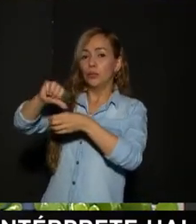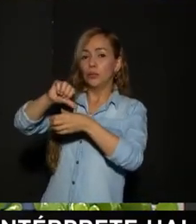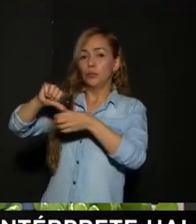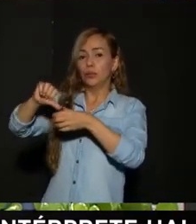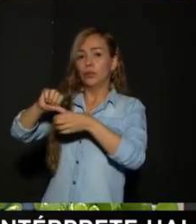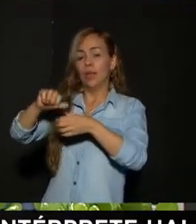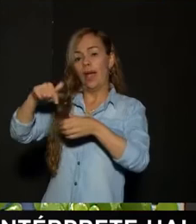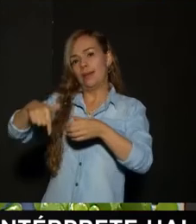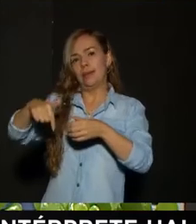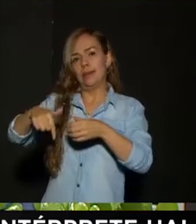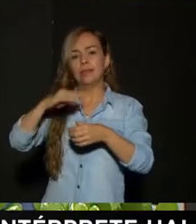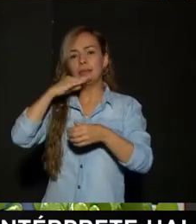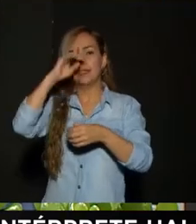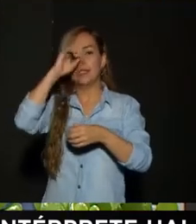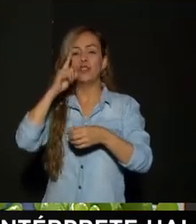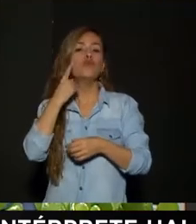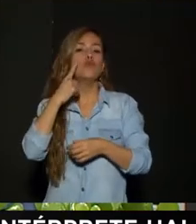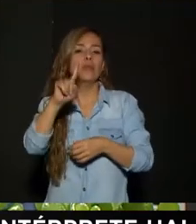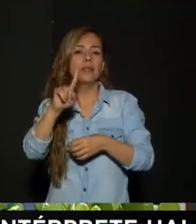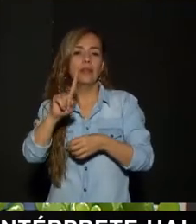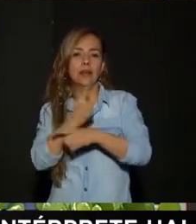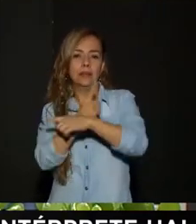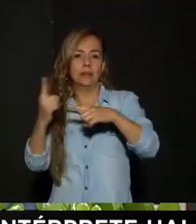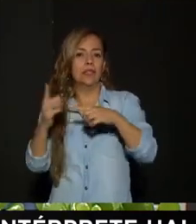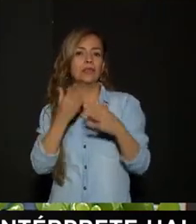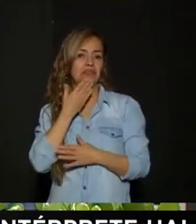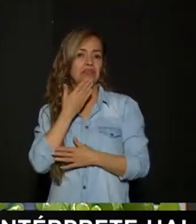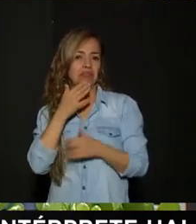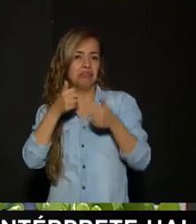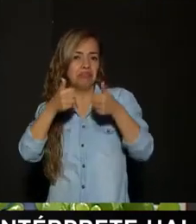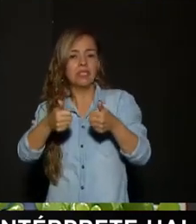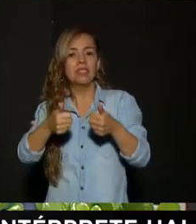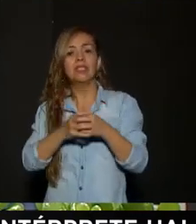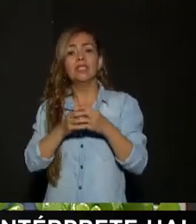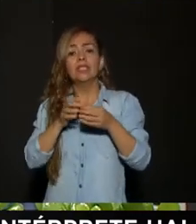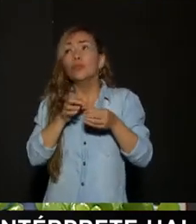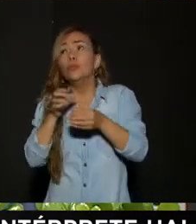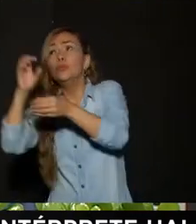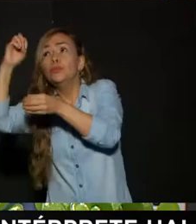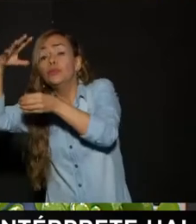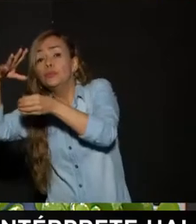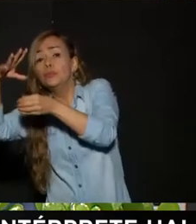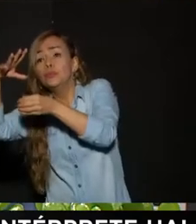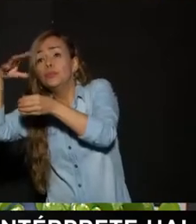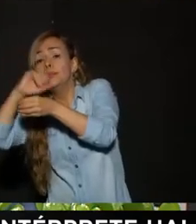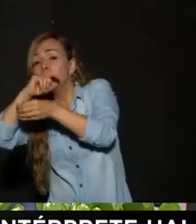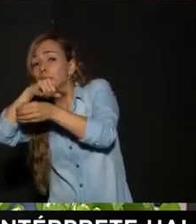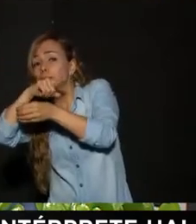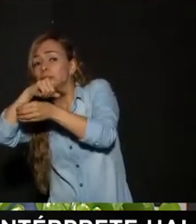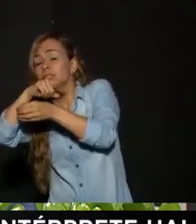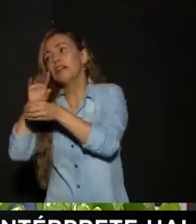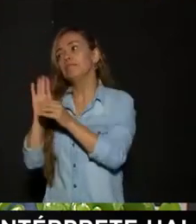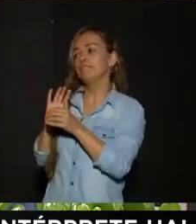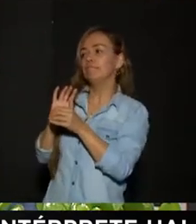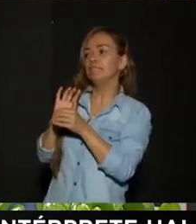comentar Es para acá Para Medellín Una vez a la semana Con eso tiene suficiente Y sacarla el sol Y sacarla el sol Sí